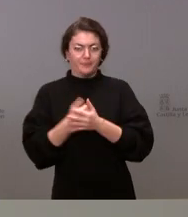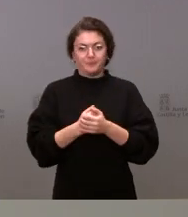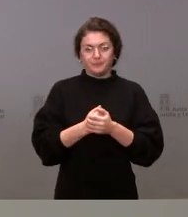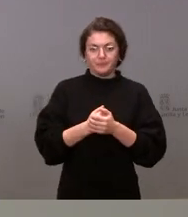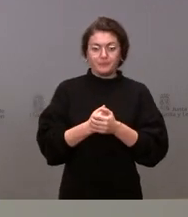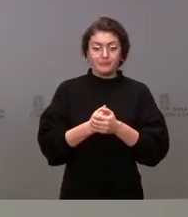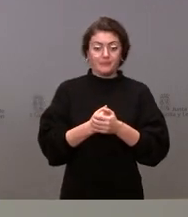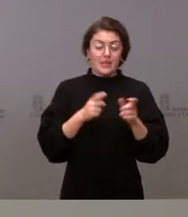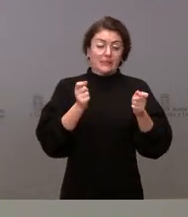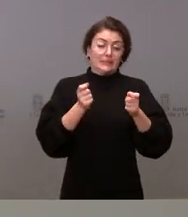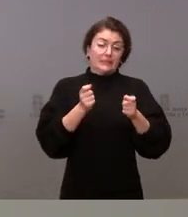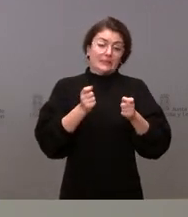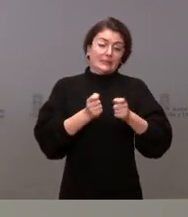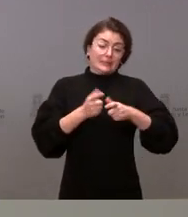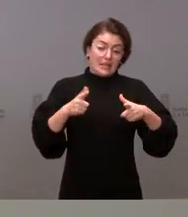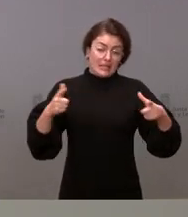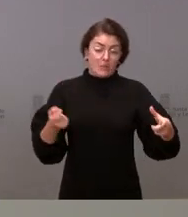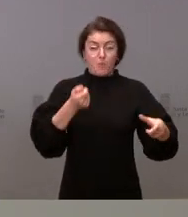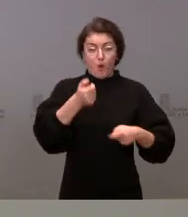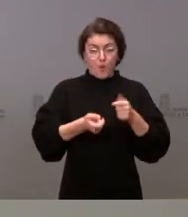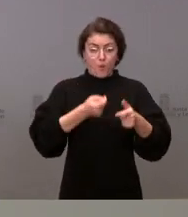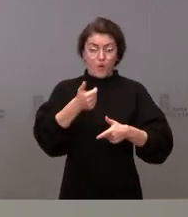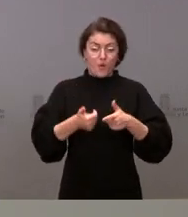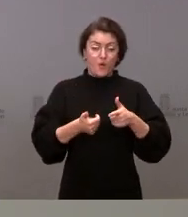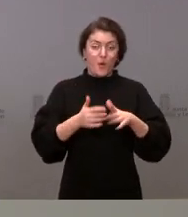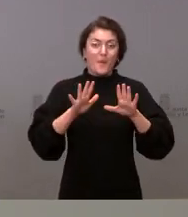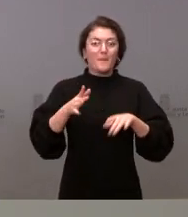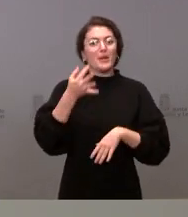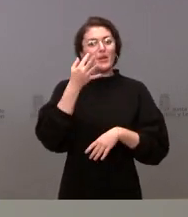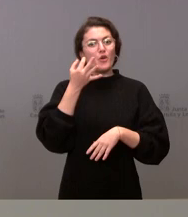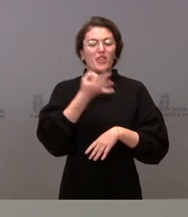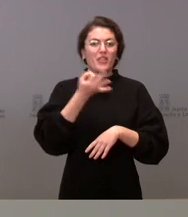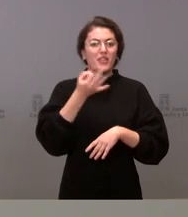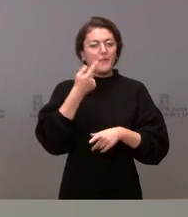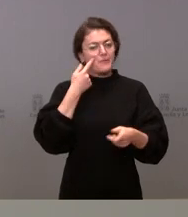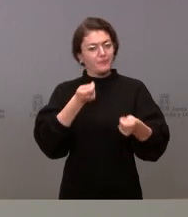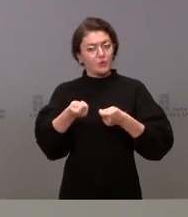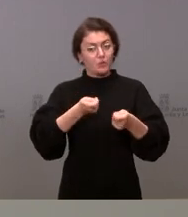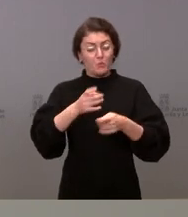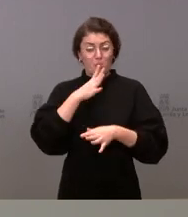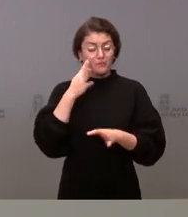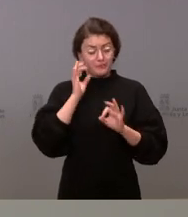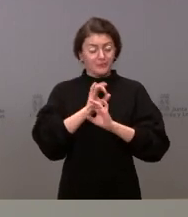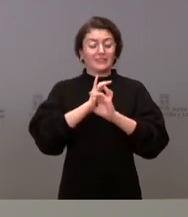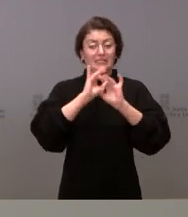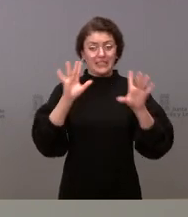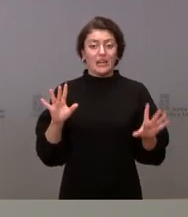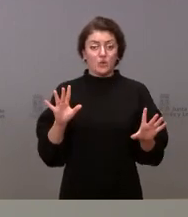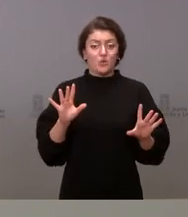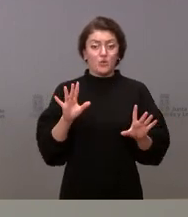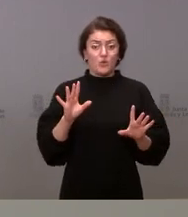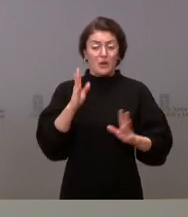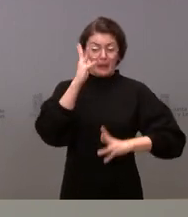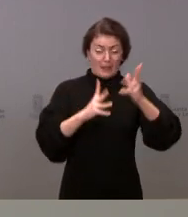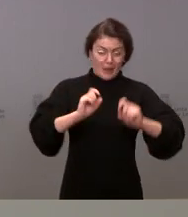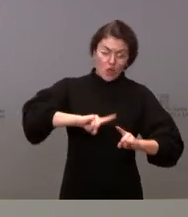va aumentando lentamente, pero que la tenemos que monitorizar porque lo que es evidente es que se ha duplicado en las últimas